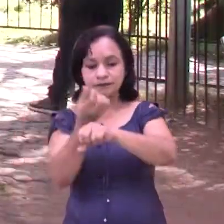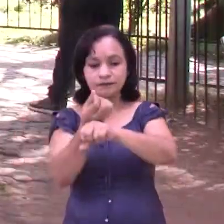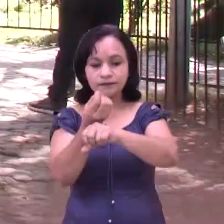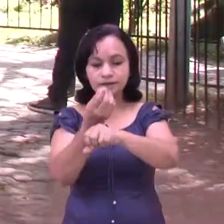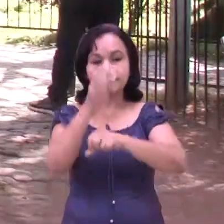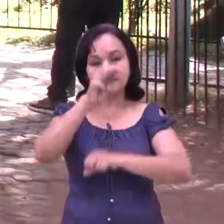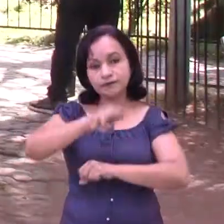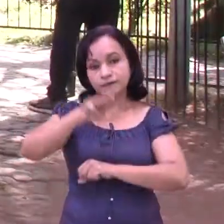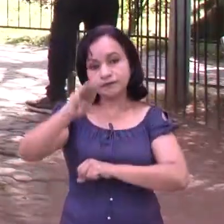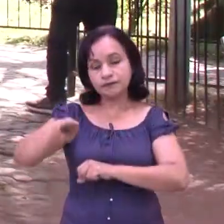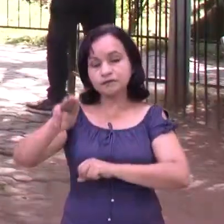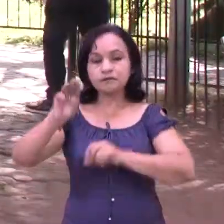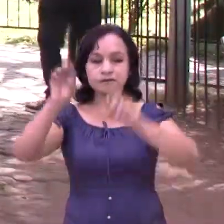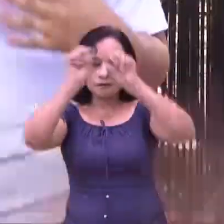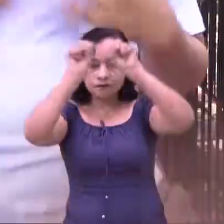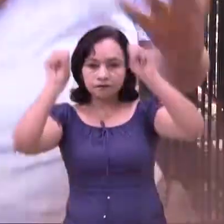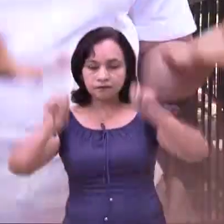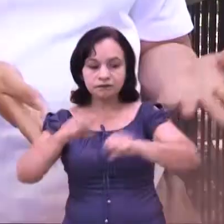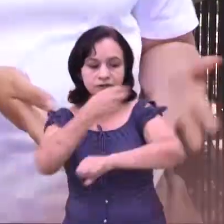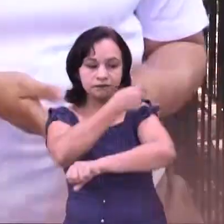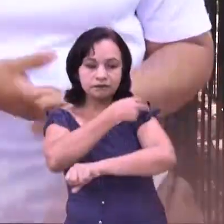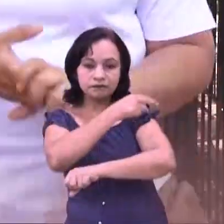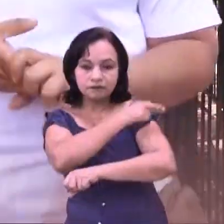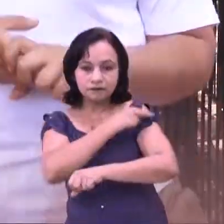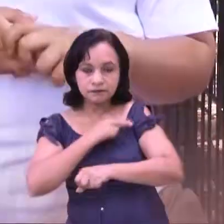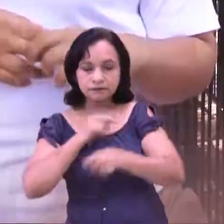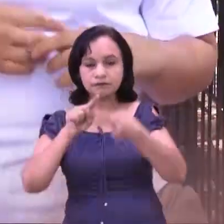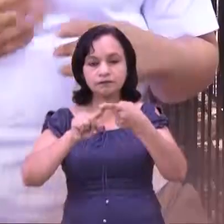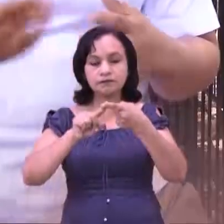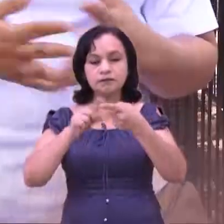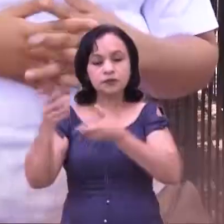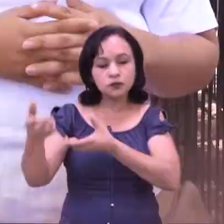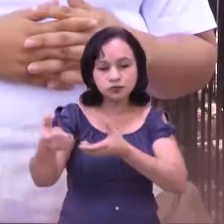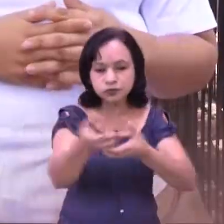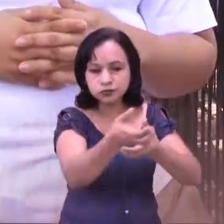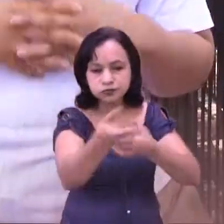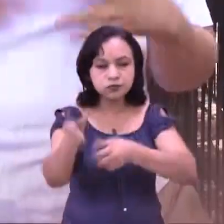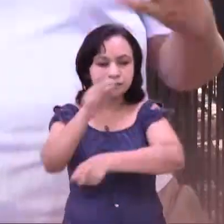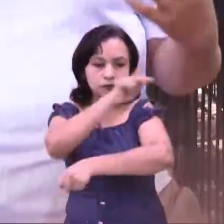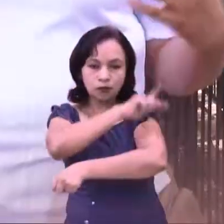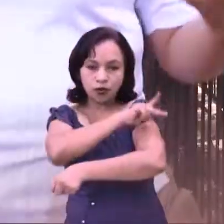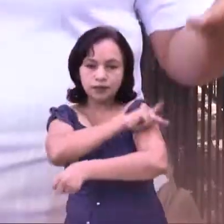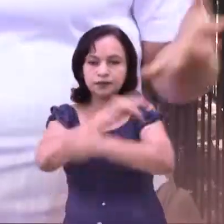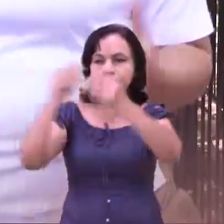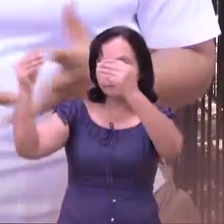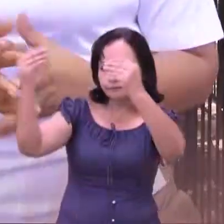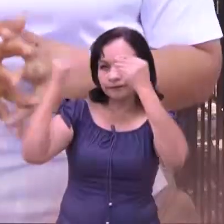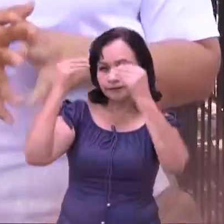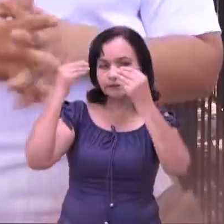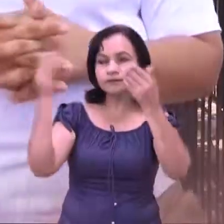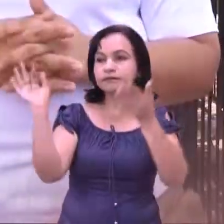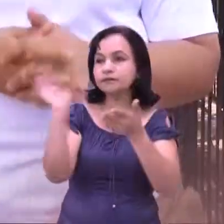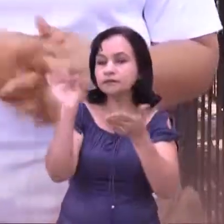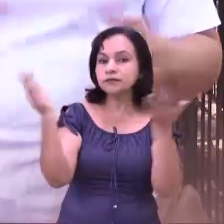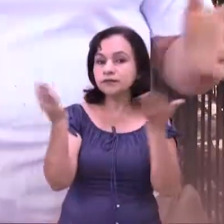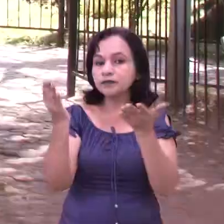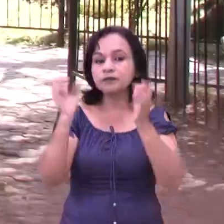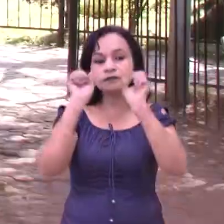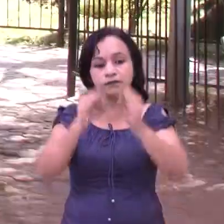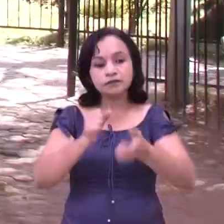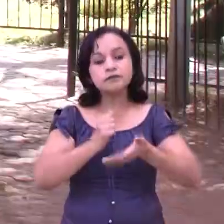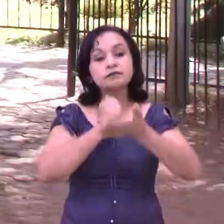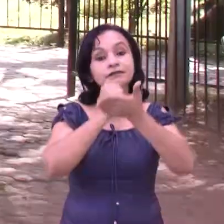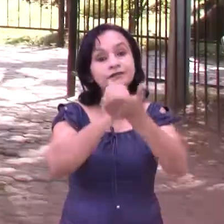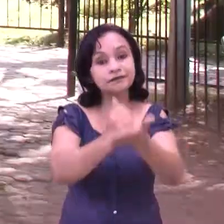capacitaciones, con la Cruz Roja, con los bomberos, con la policía, que ellos son los que nos brindan las técnicas para poder ayudar, pues porque